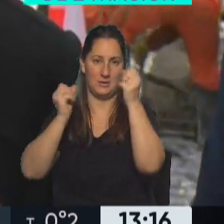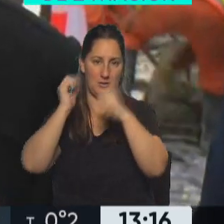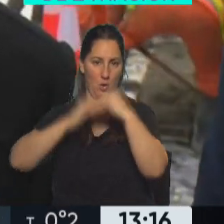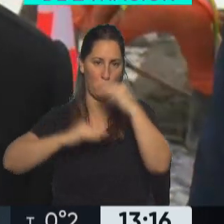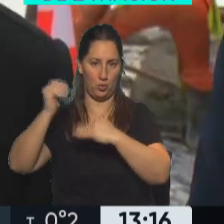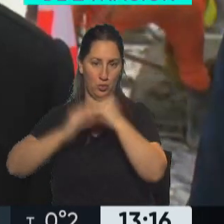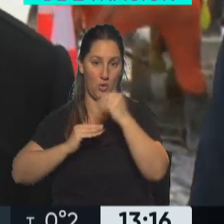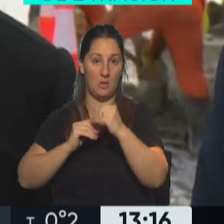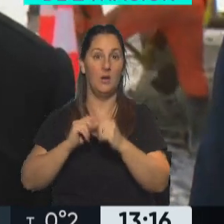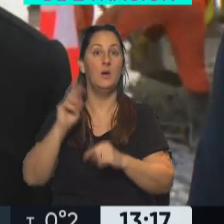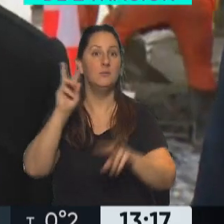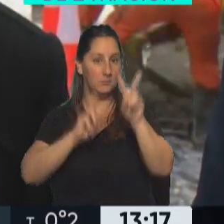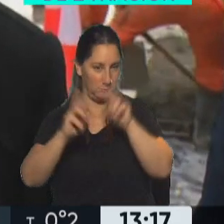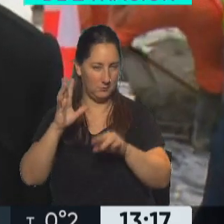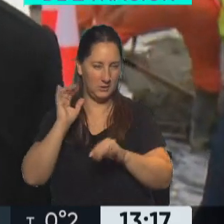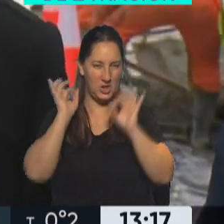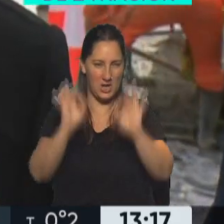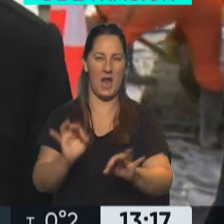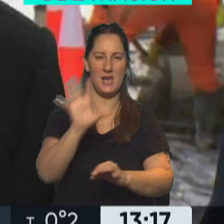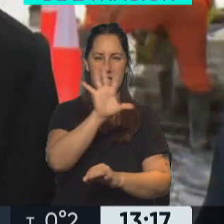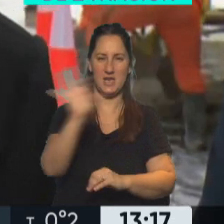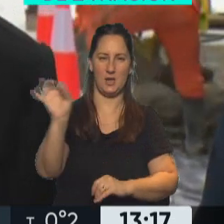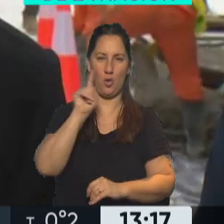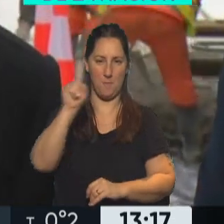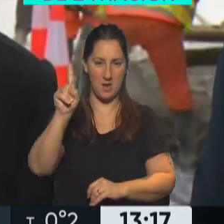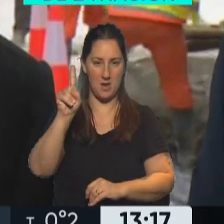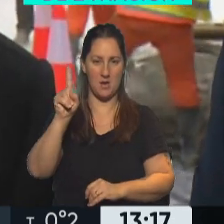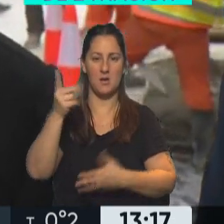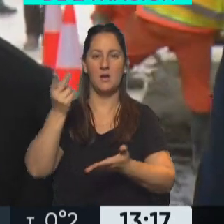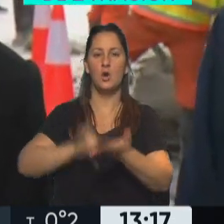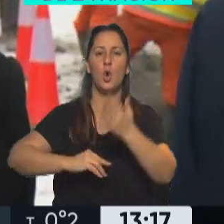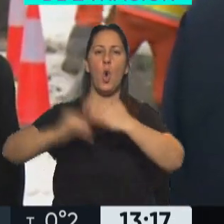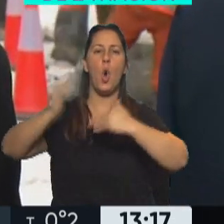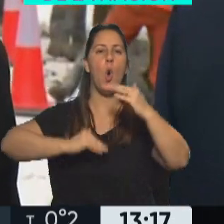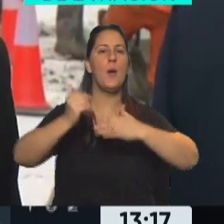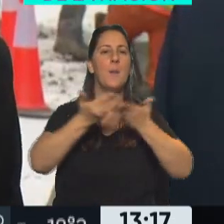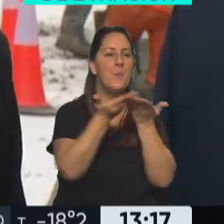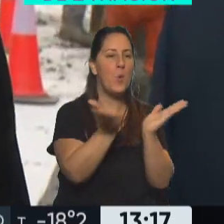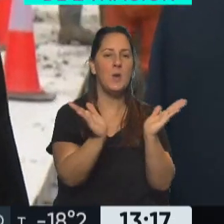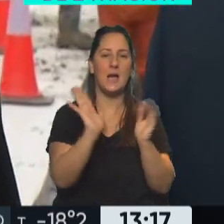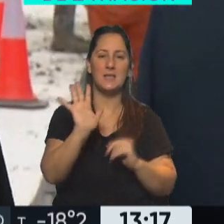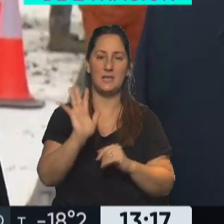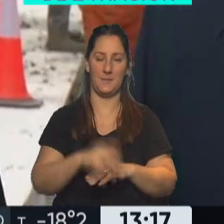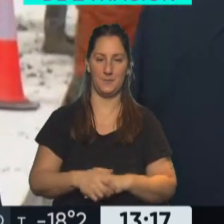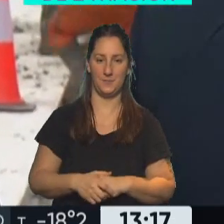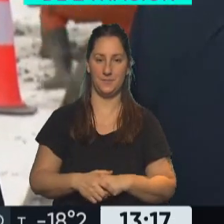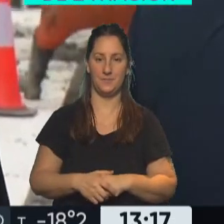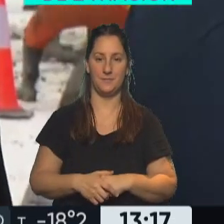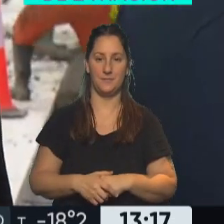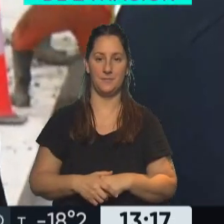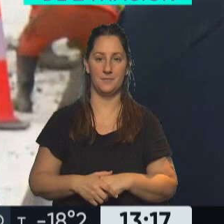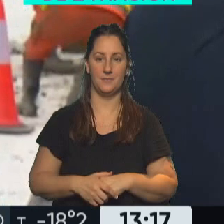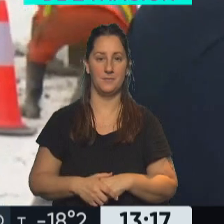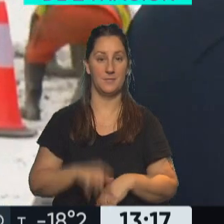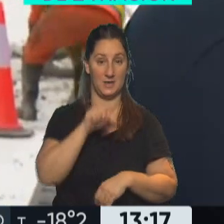búsqueda de los 500.000, ¿no? Porque, vuelvo a repetir, la obra pública tiene eso, ¿no? Tanto en lo que hace